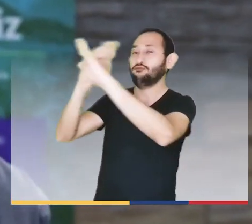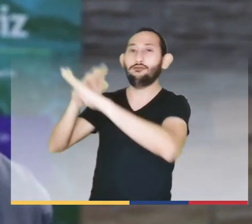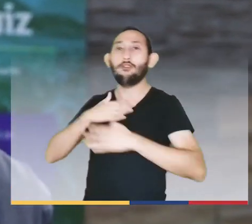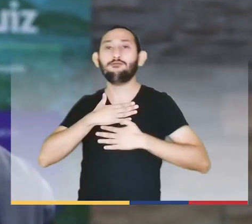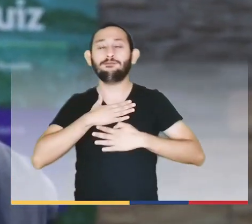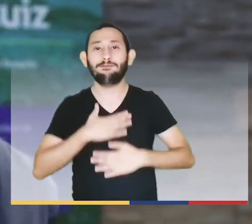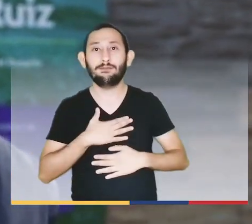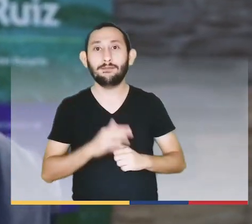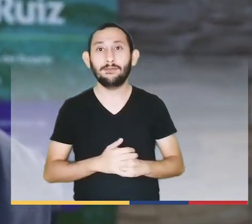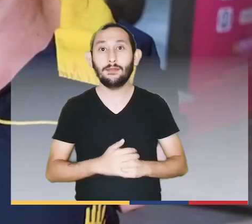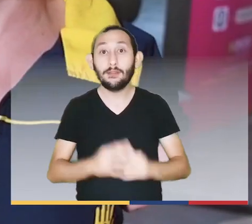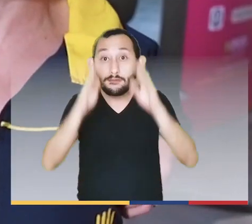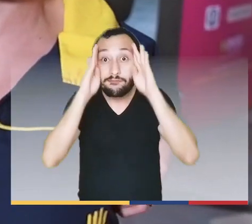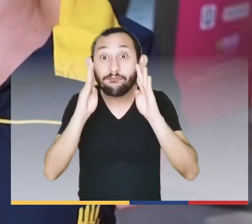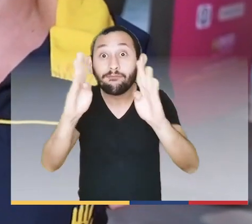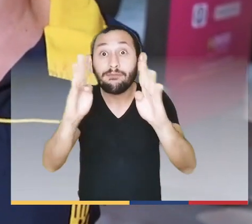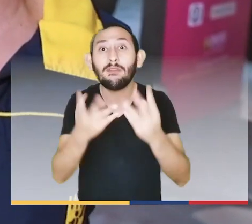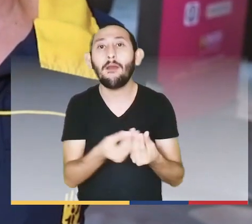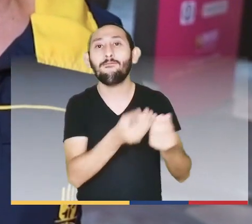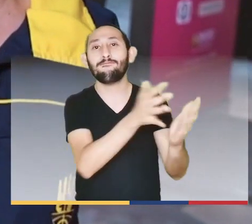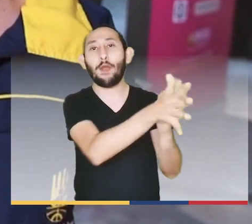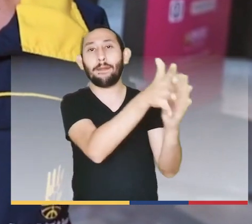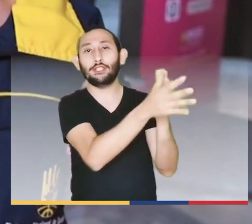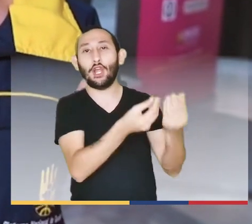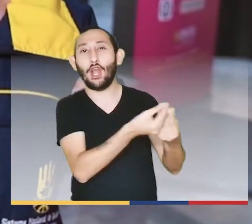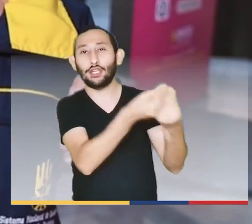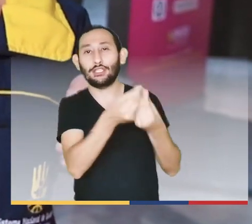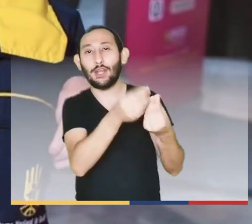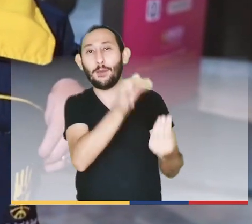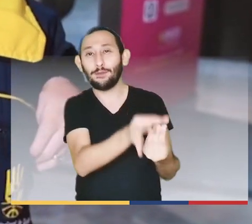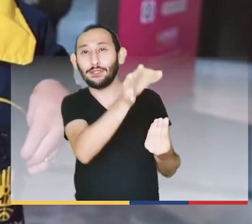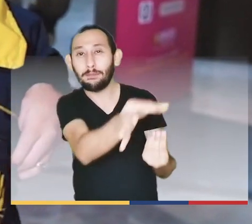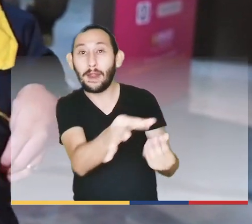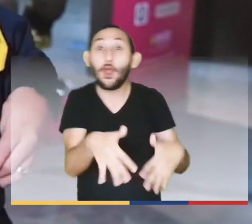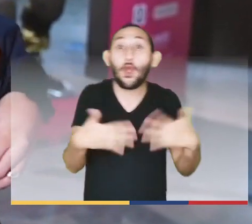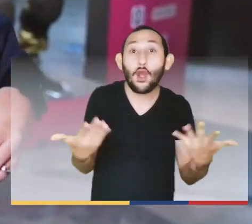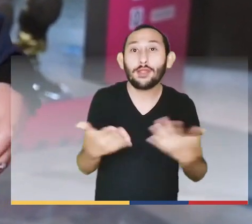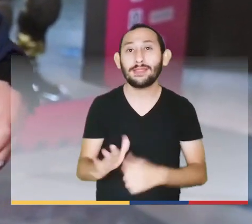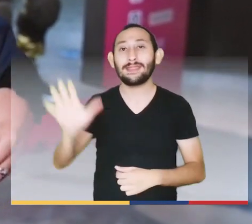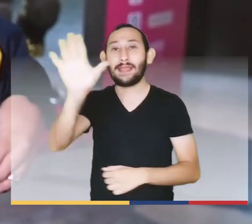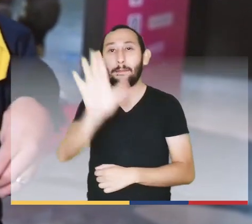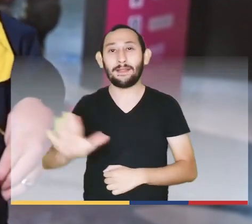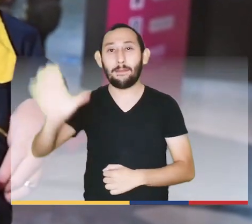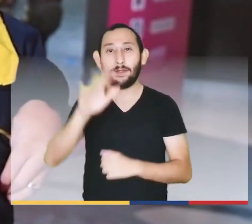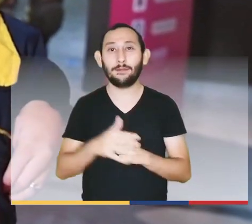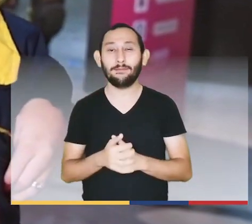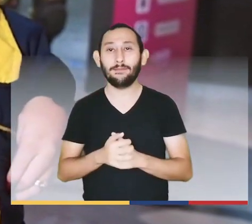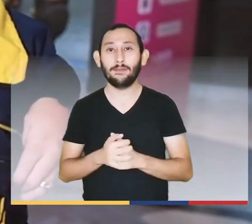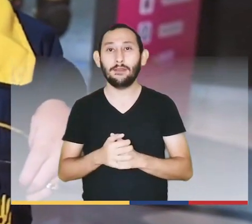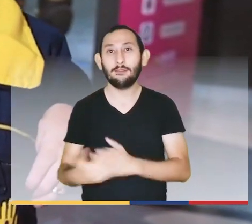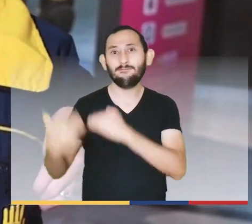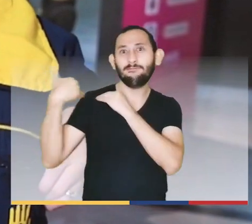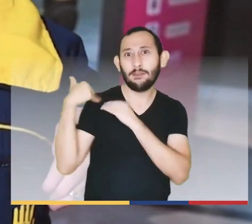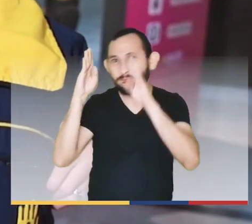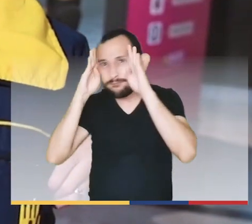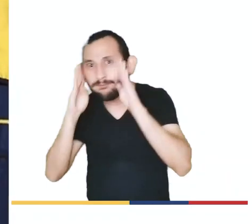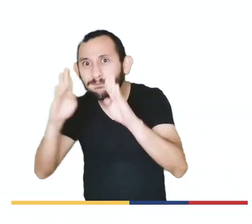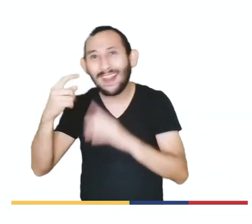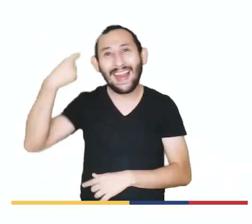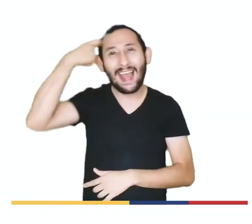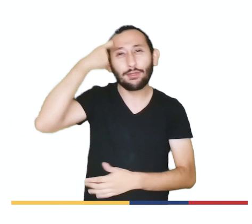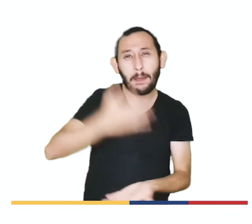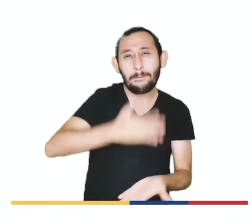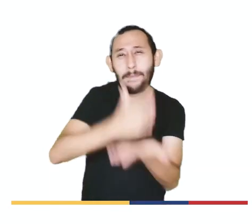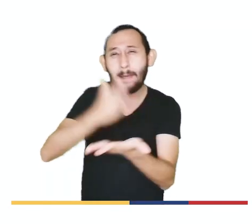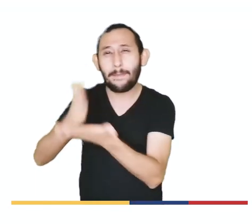Recuerda mantenerte informado a través de los consejos municipales o departamentales de gestión del riesgo de desastres en tu territorio.